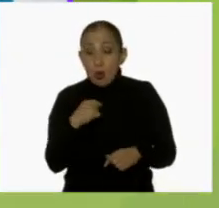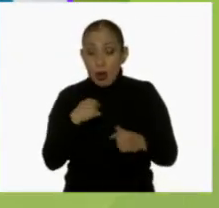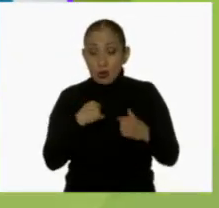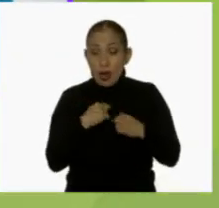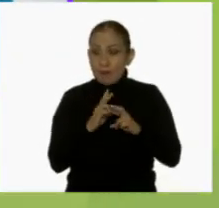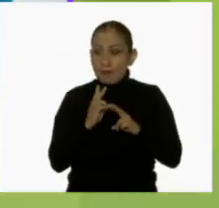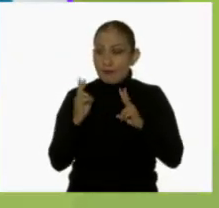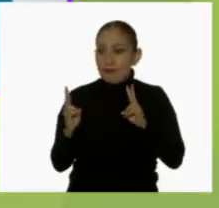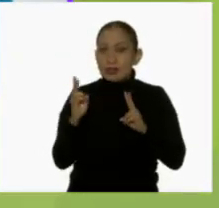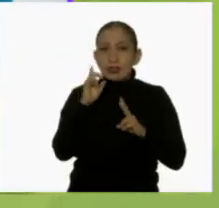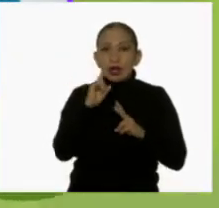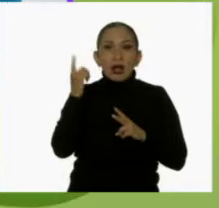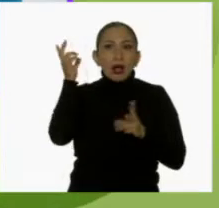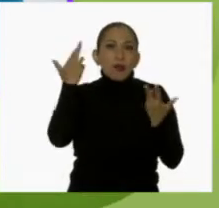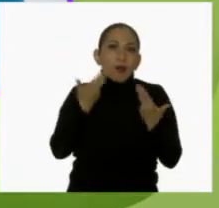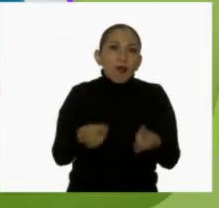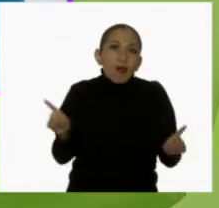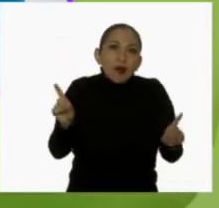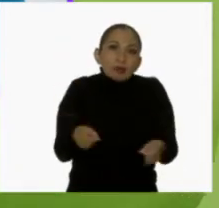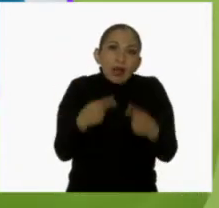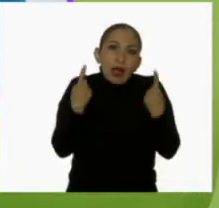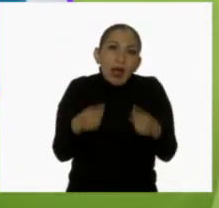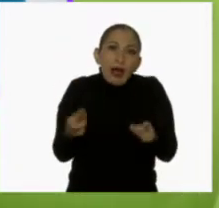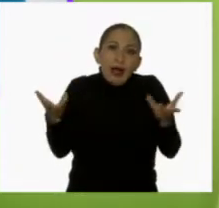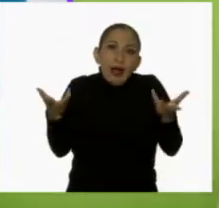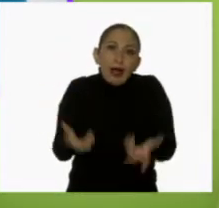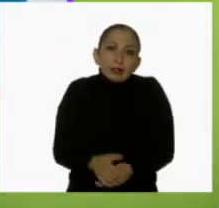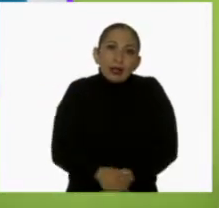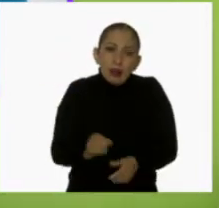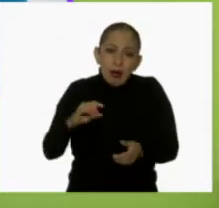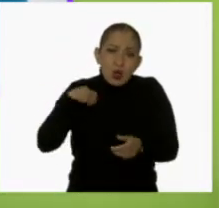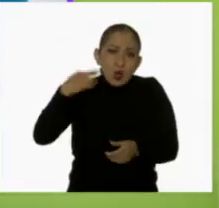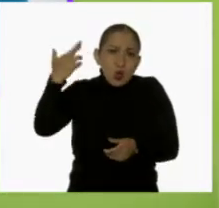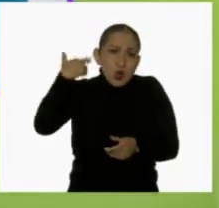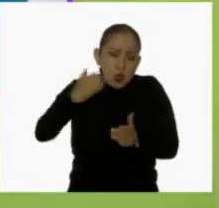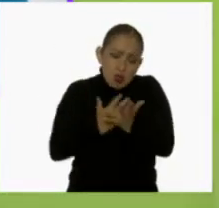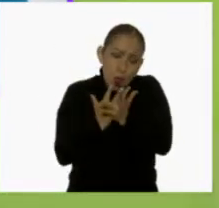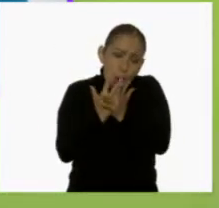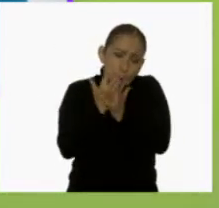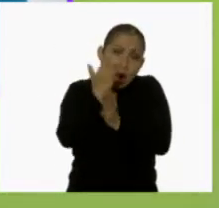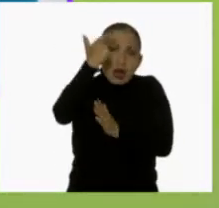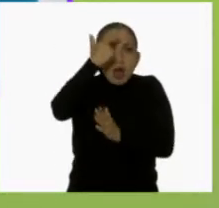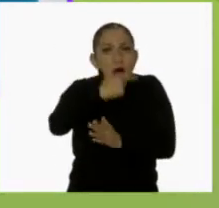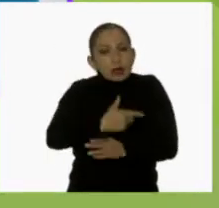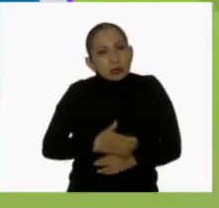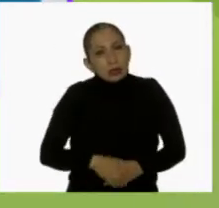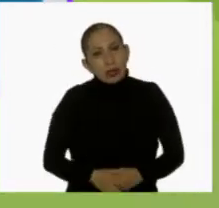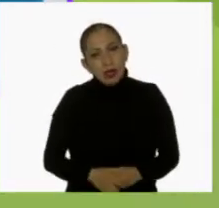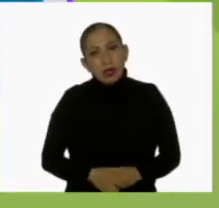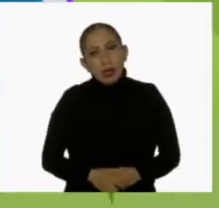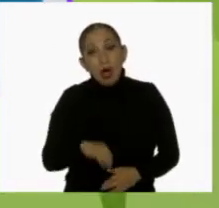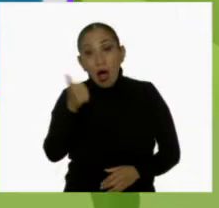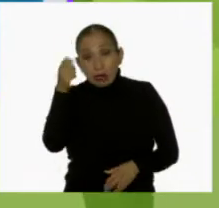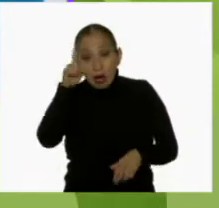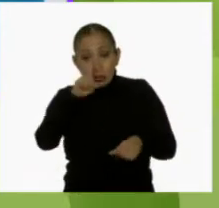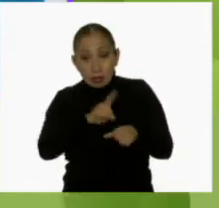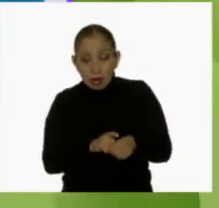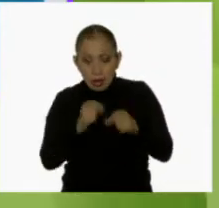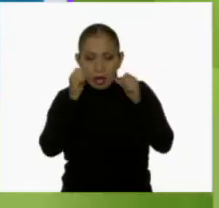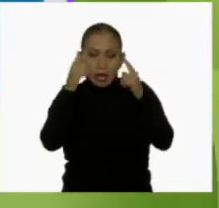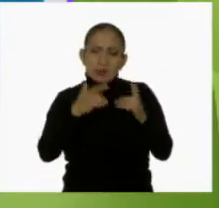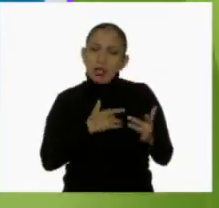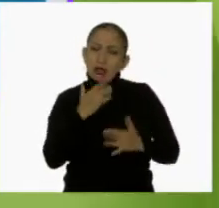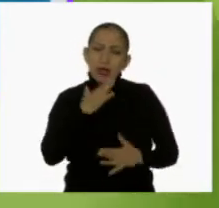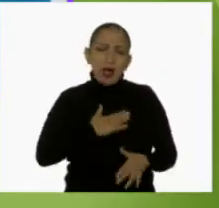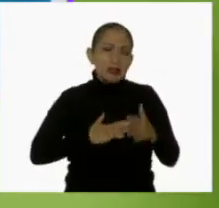vecinos deciden escuchar música a todo volumen por la noche. Al siguiente día me siento